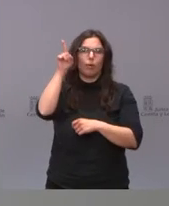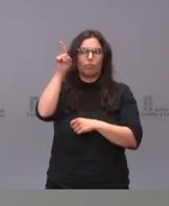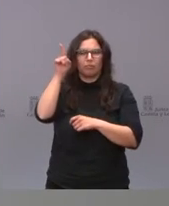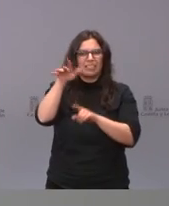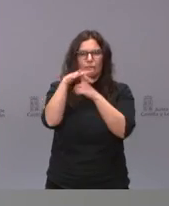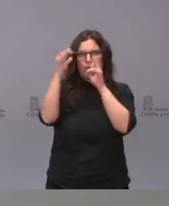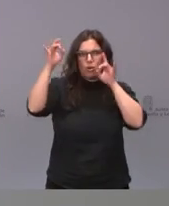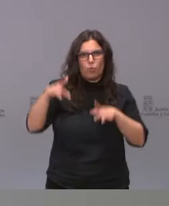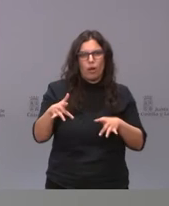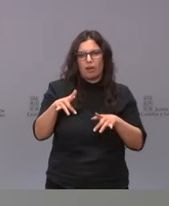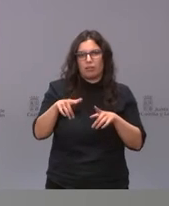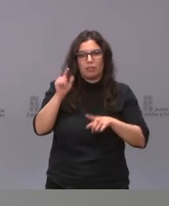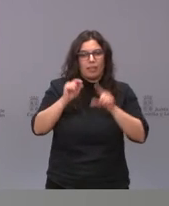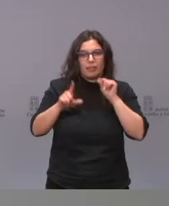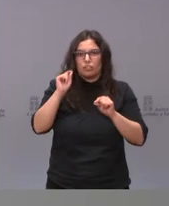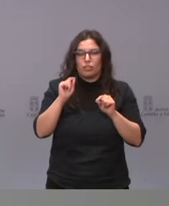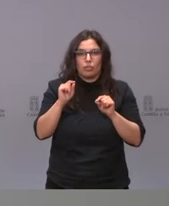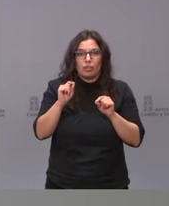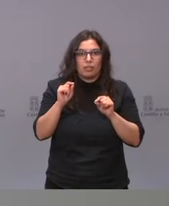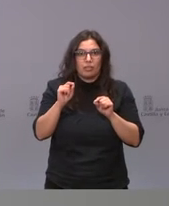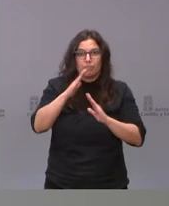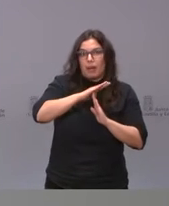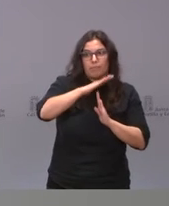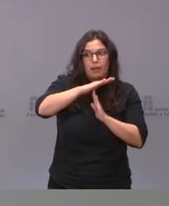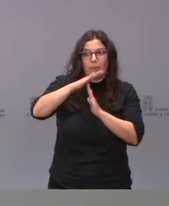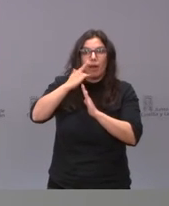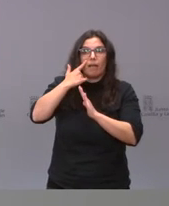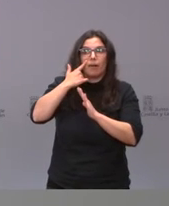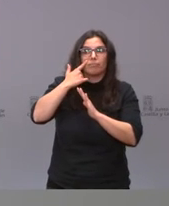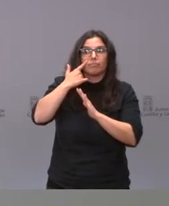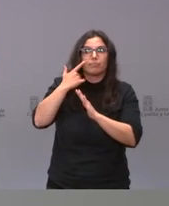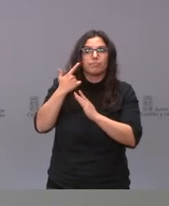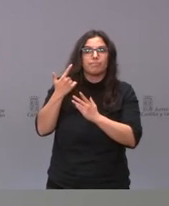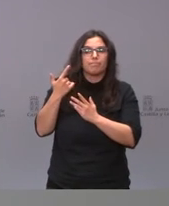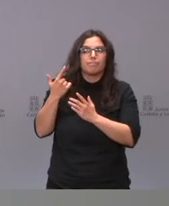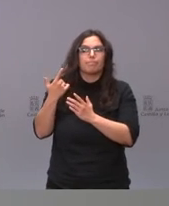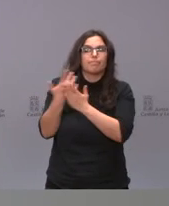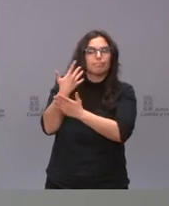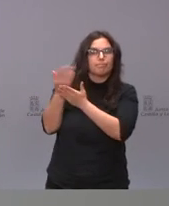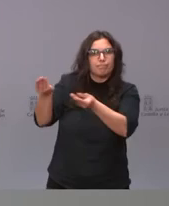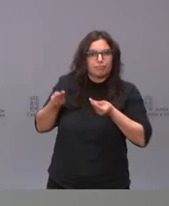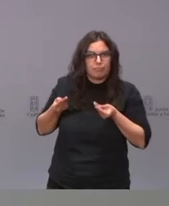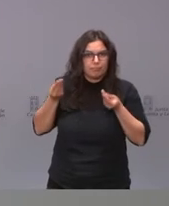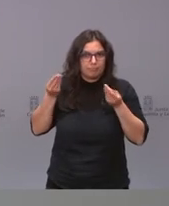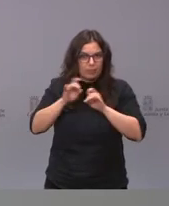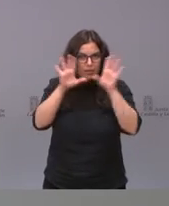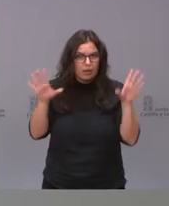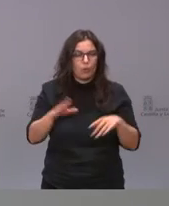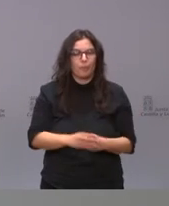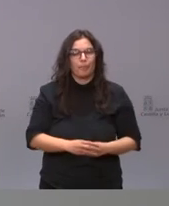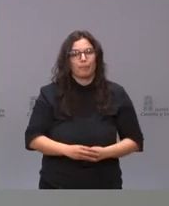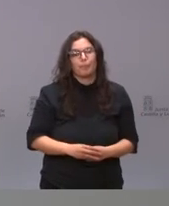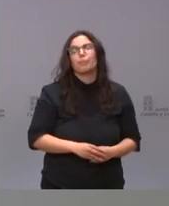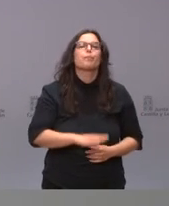otros países tomando decisiones y pararon y esperaron un poco a ver qué es lo que sucedía en cuanto a lo que